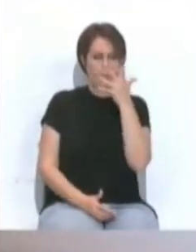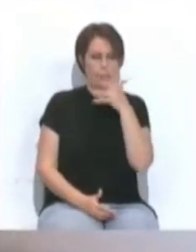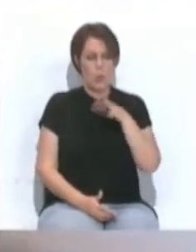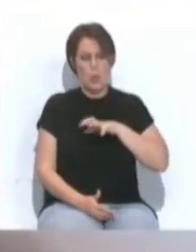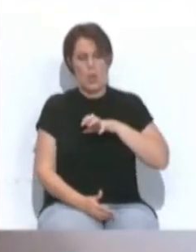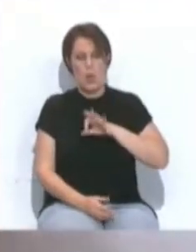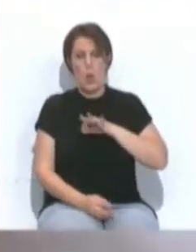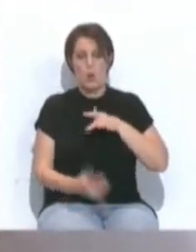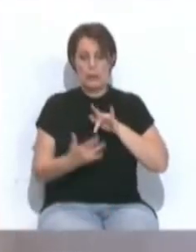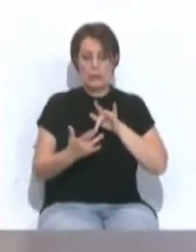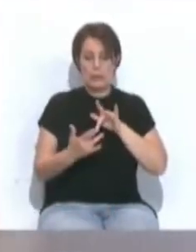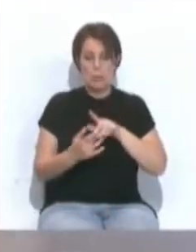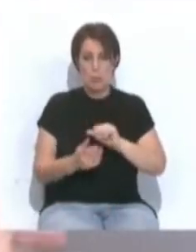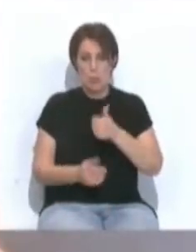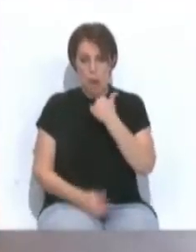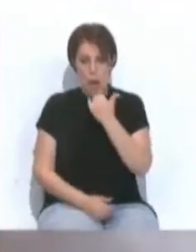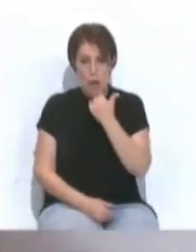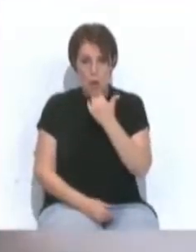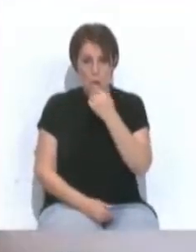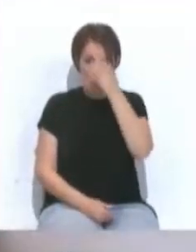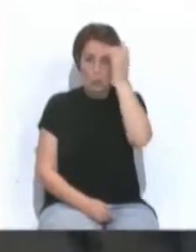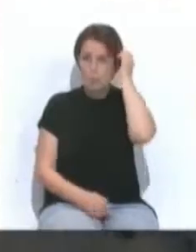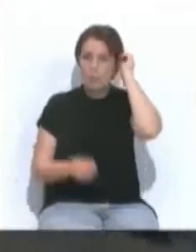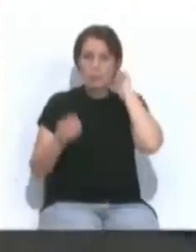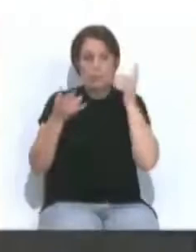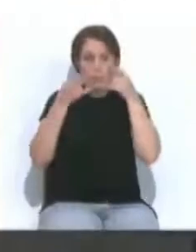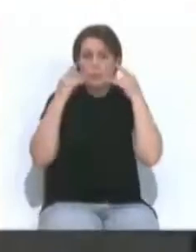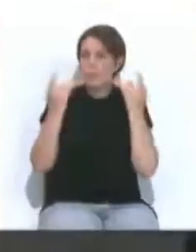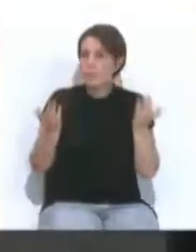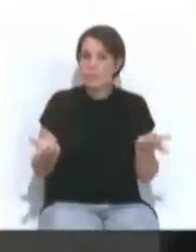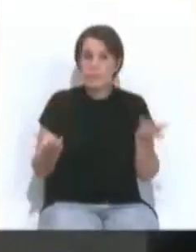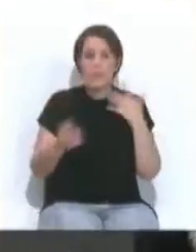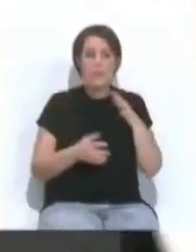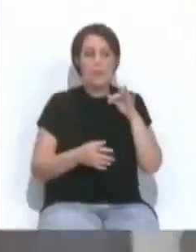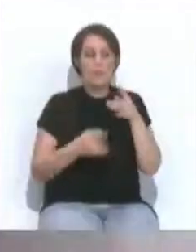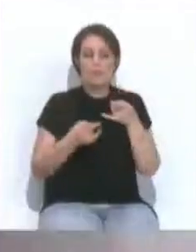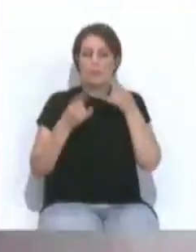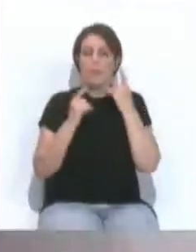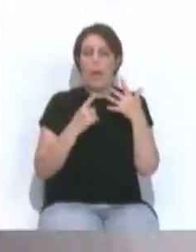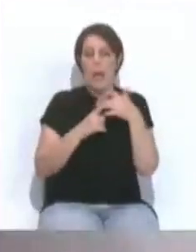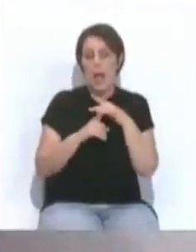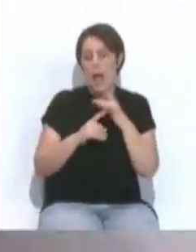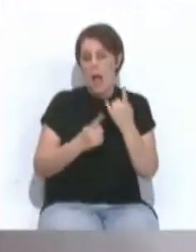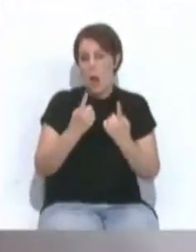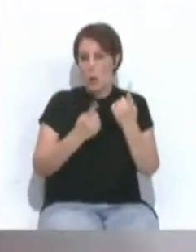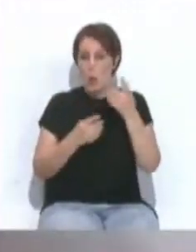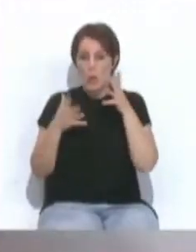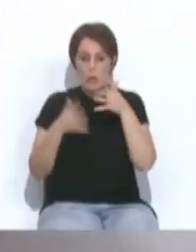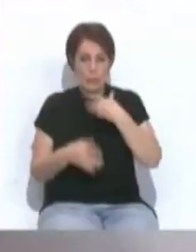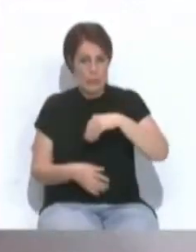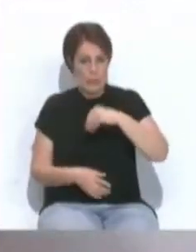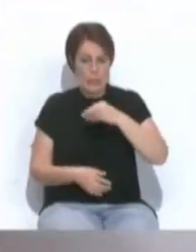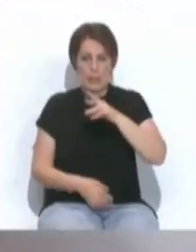contagio o de contacto con un positivo, usar la mascarilla. Además de la vuelta a la mascarilla, en algunos casos, el consejero de la